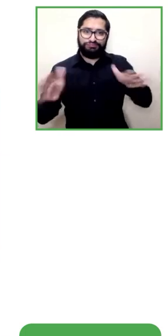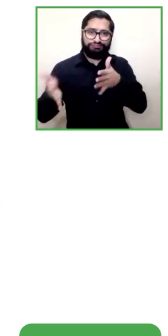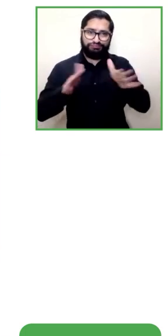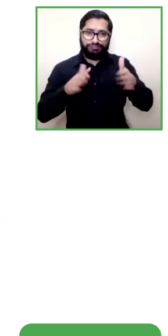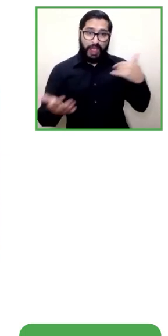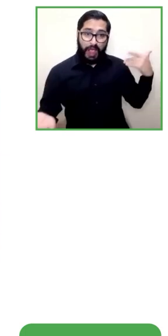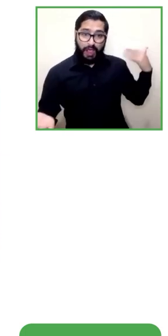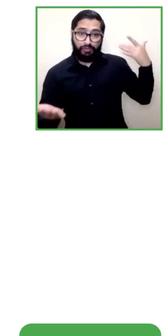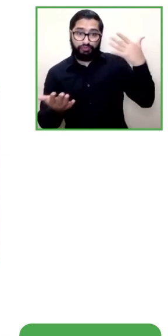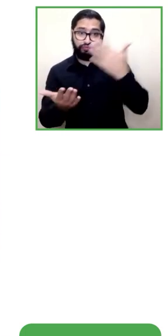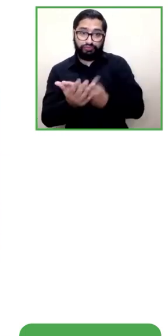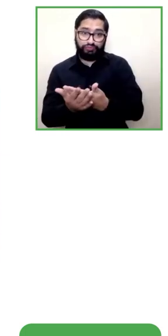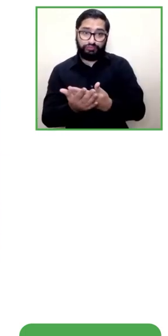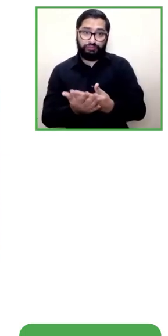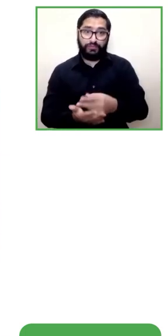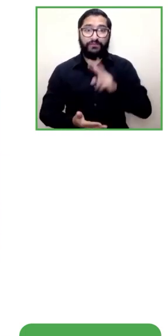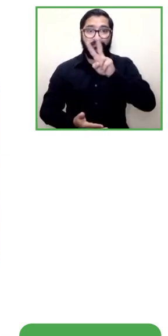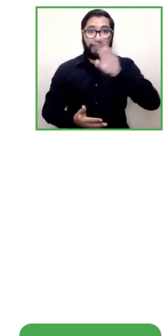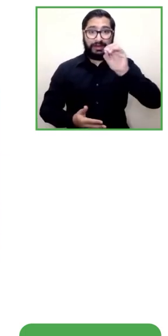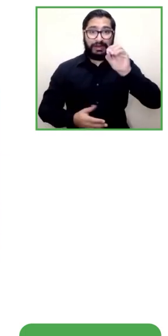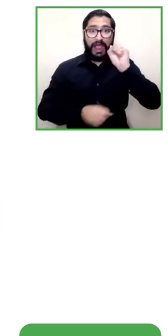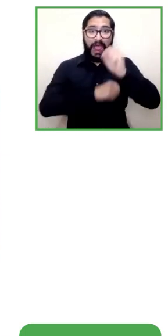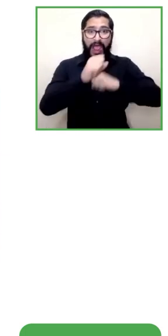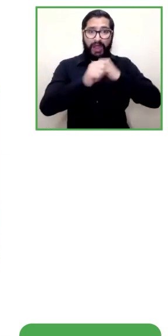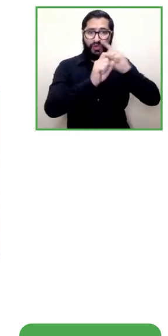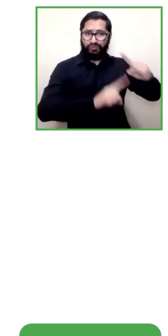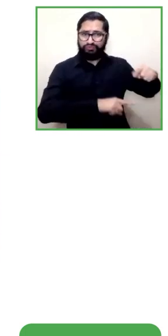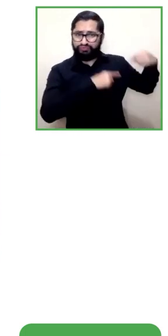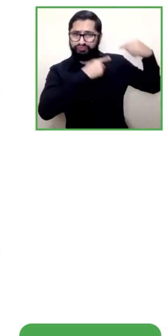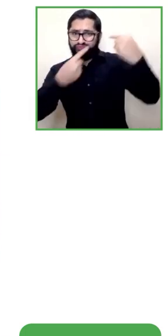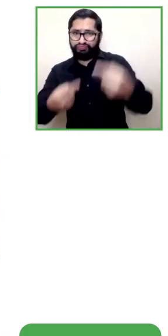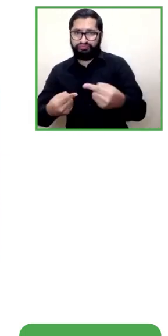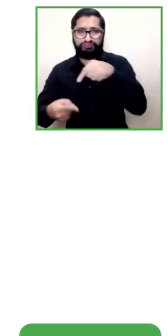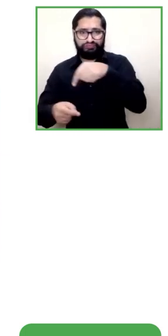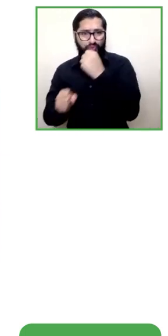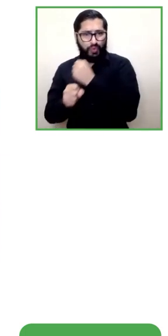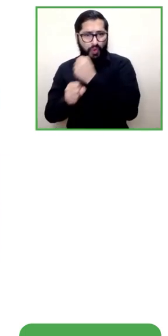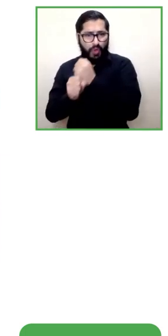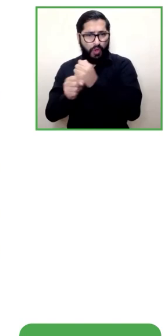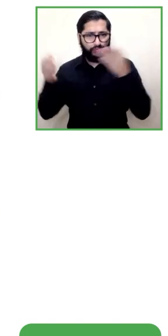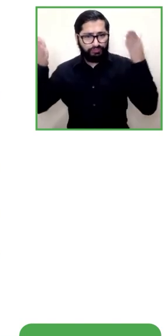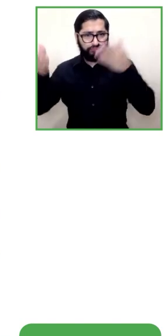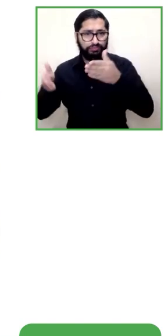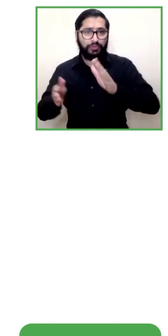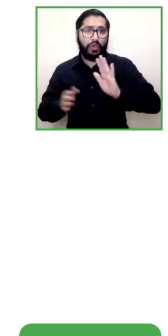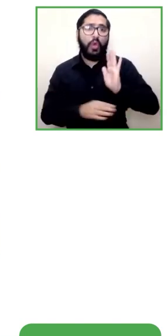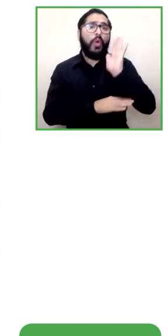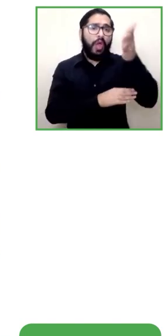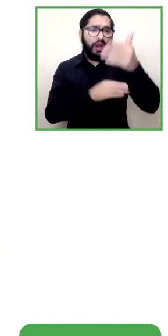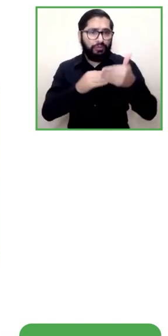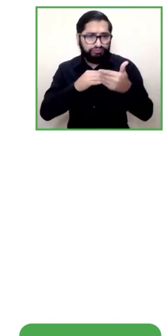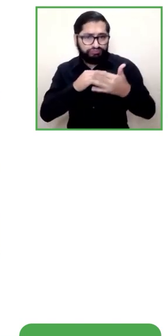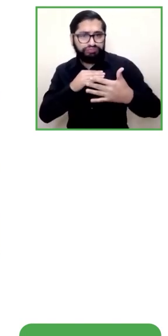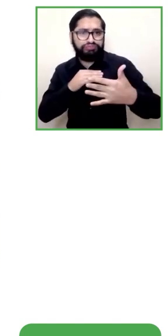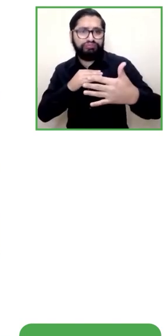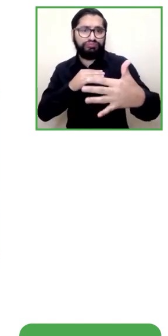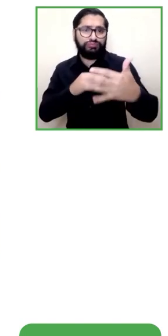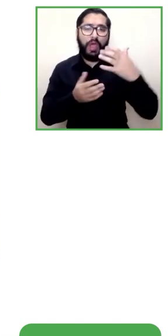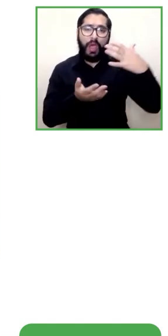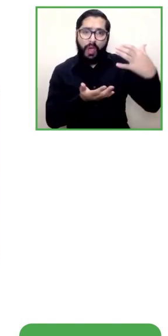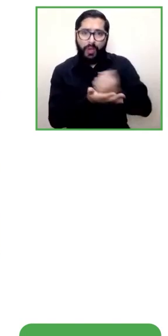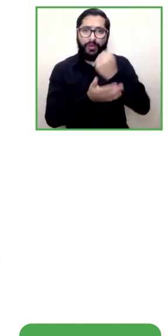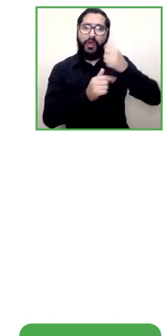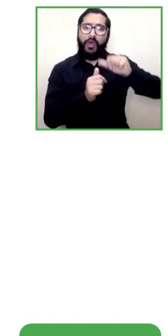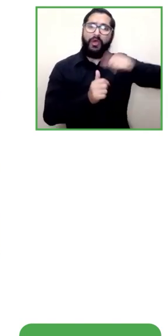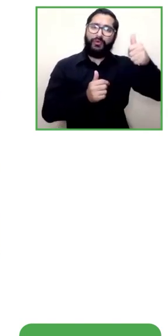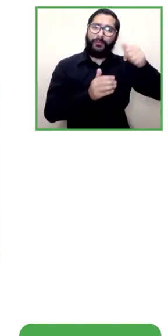tuvo esa lucha hasta que finalmente se logró obtener el presupuesto y se logró obtener este proyecto y por lo tanto sigue vigente